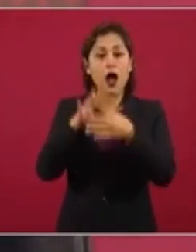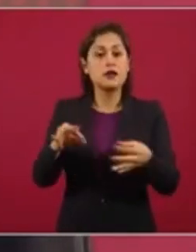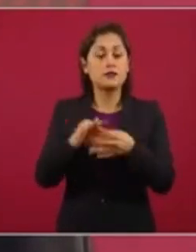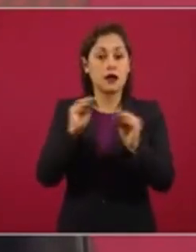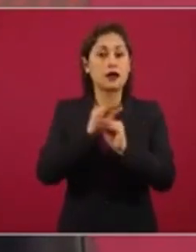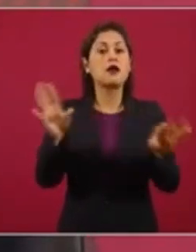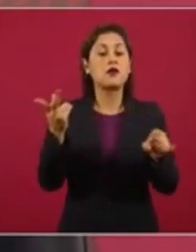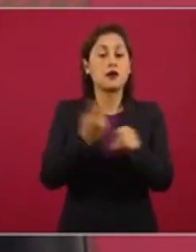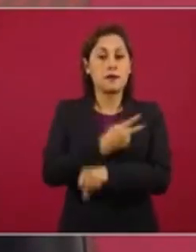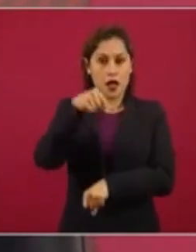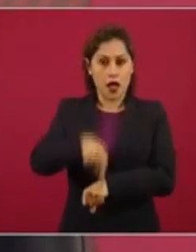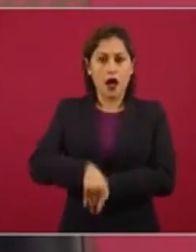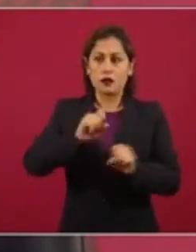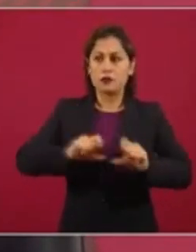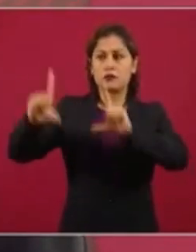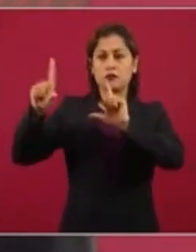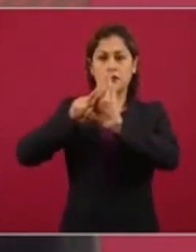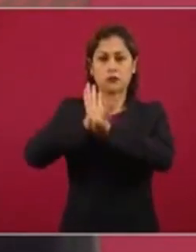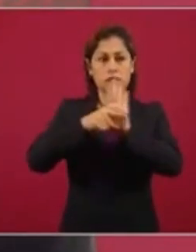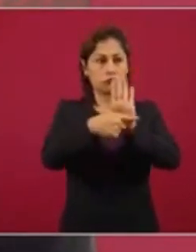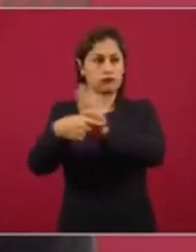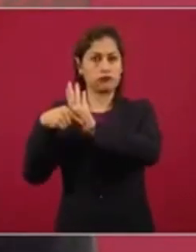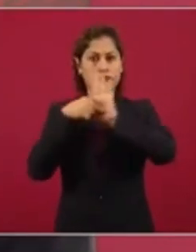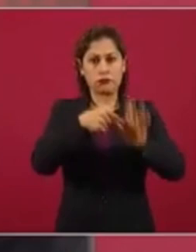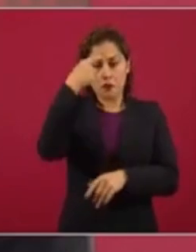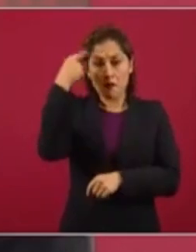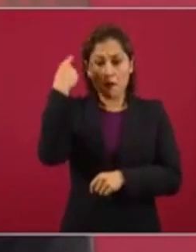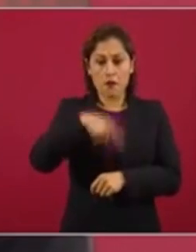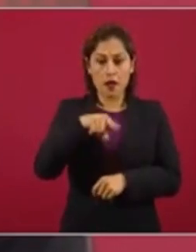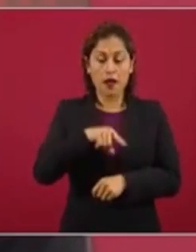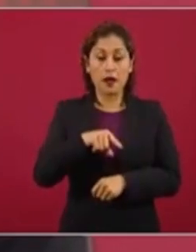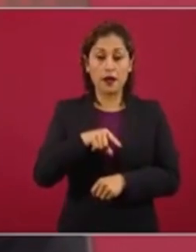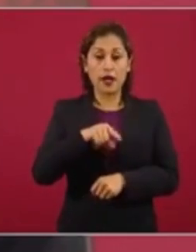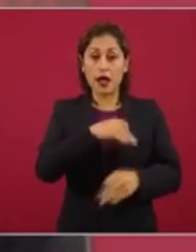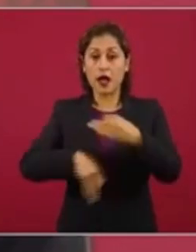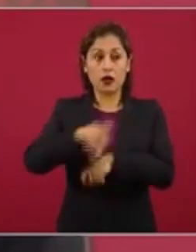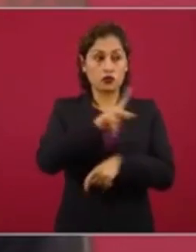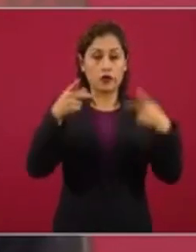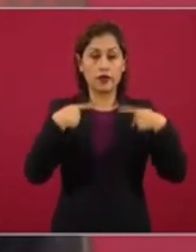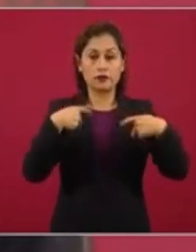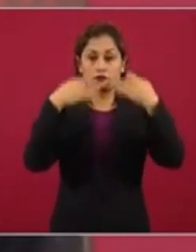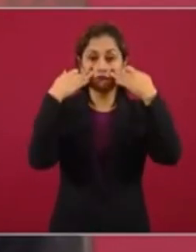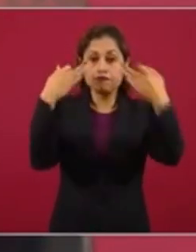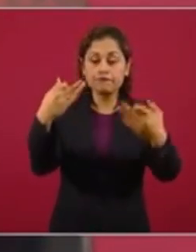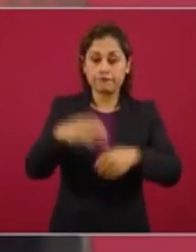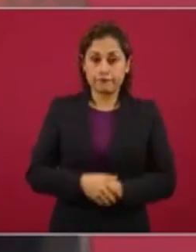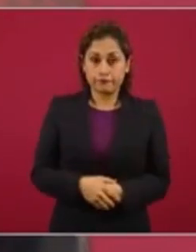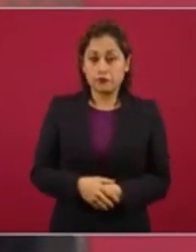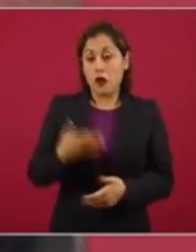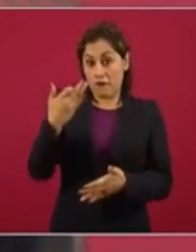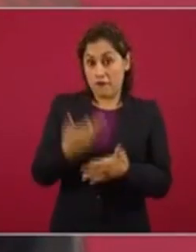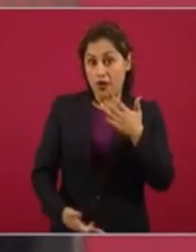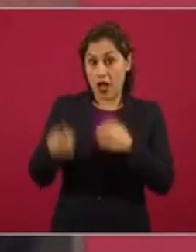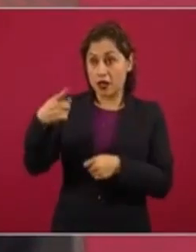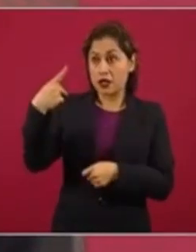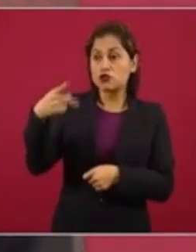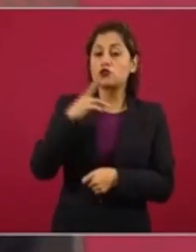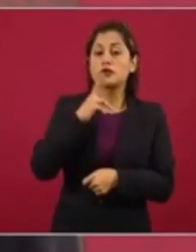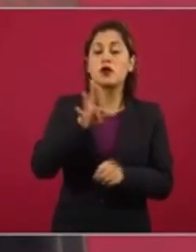y aquí se transmite, también para que se escuche su punto de vista.